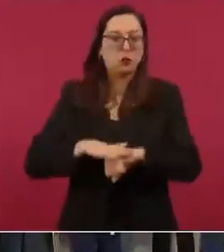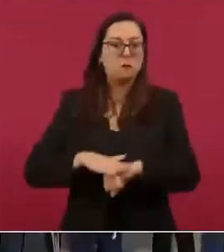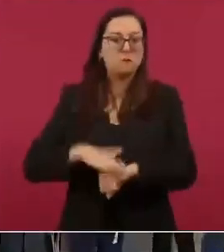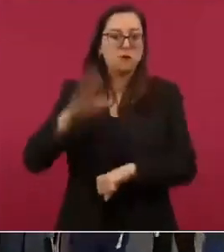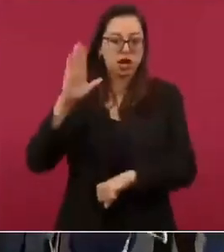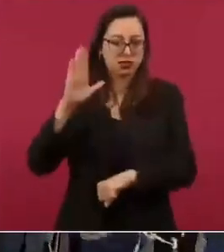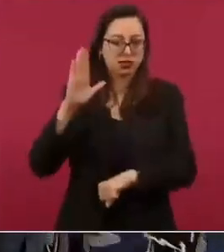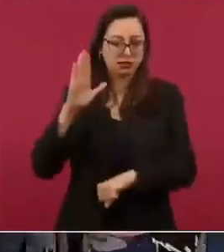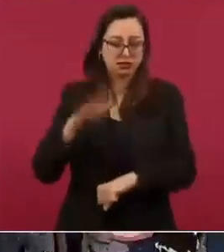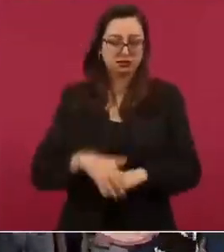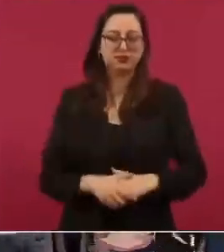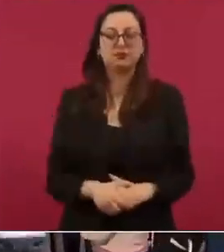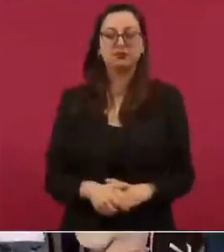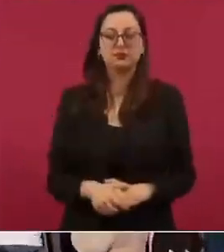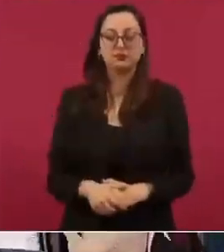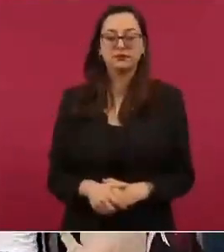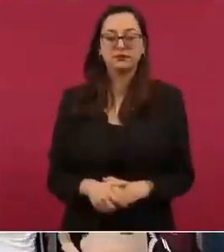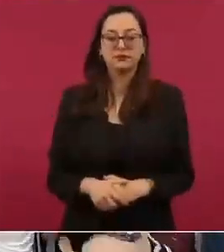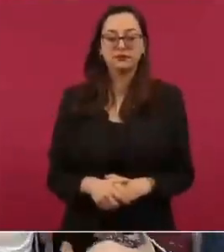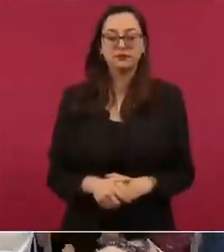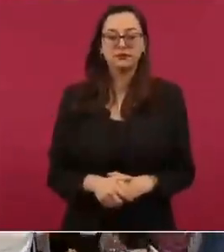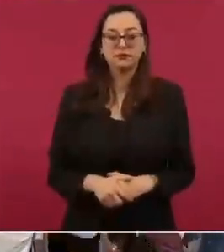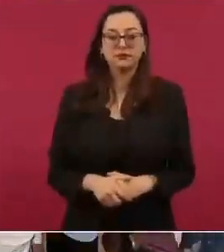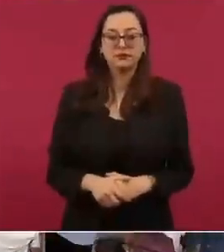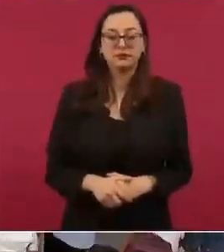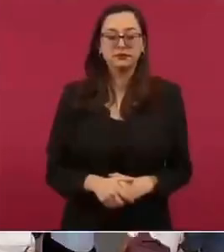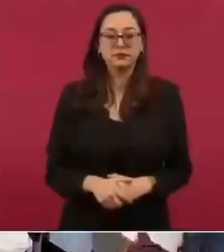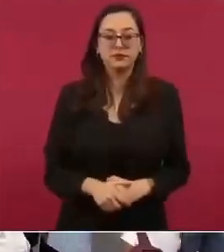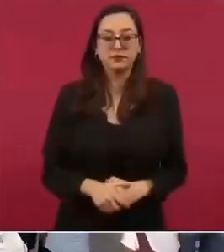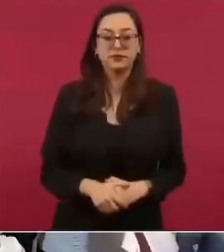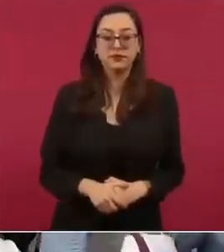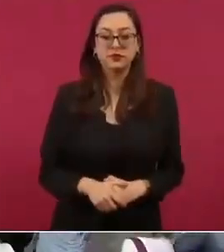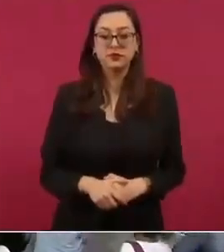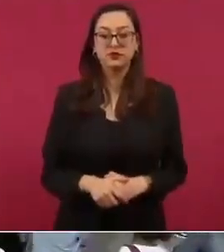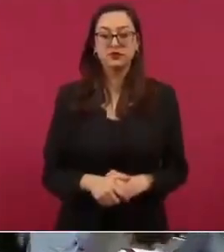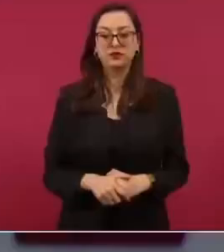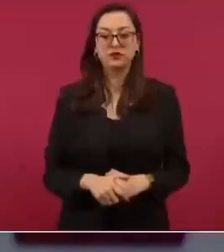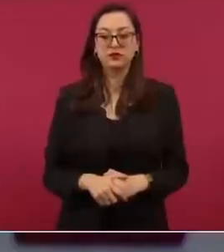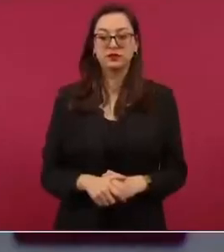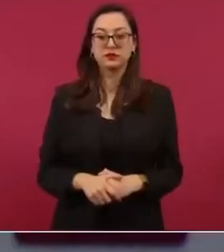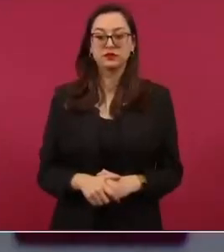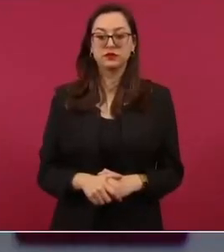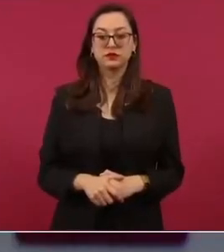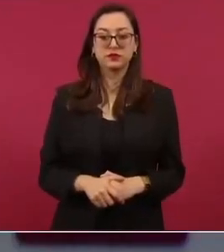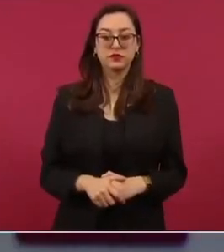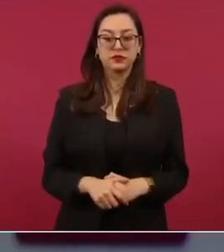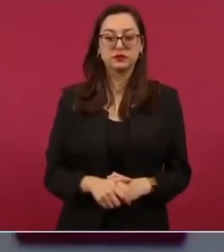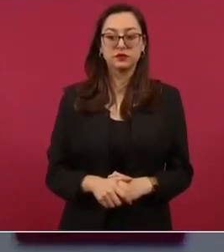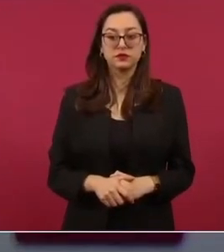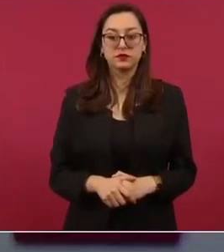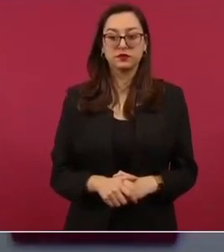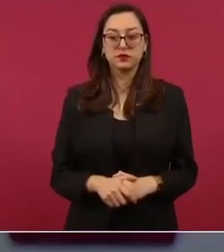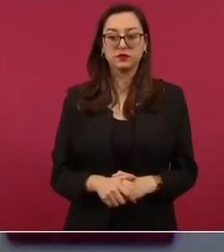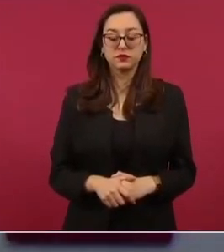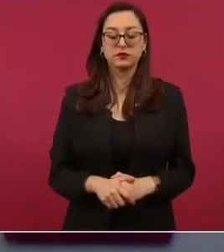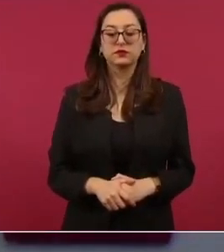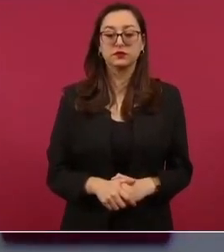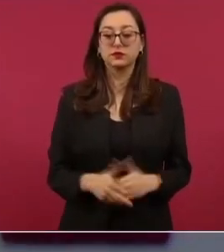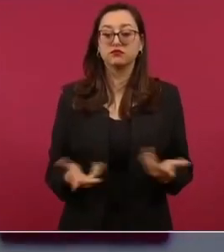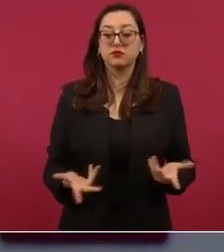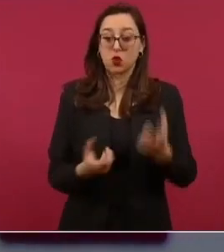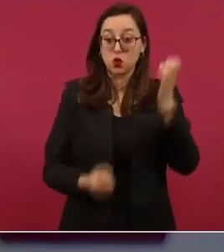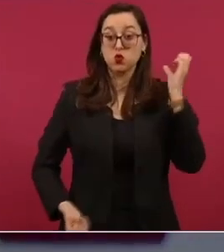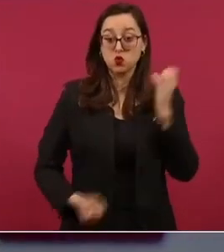se aprobó y aplica la nueva reforma laboral